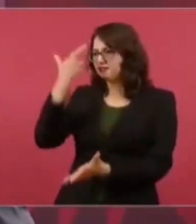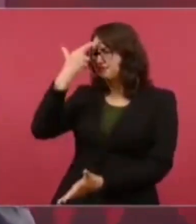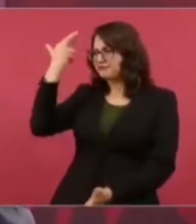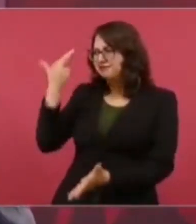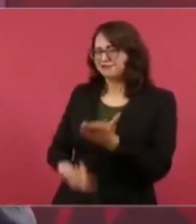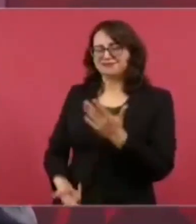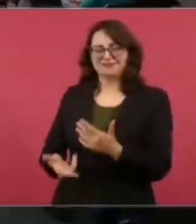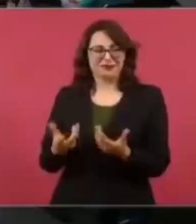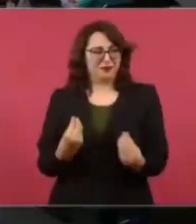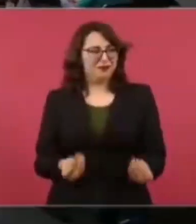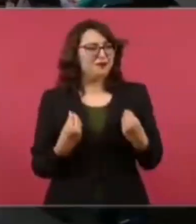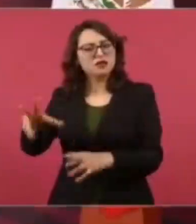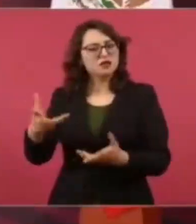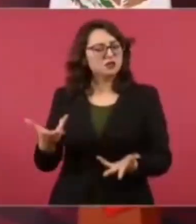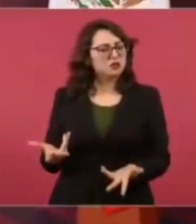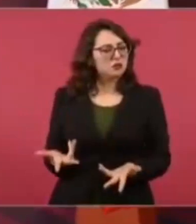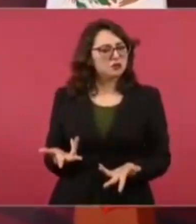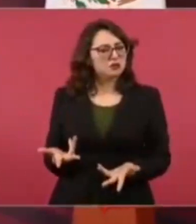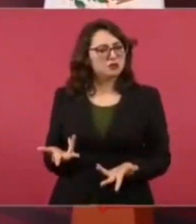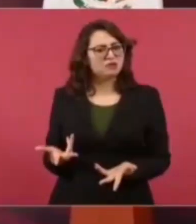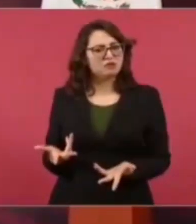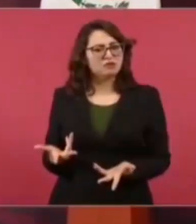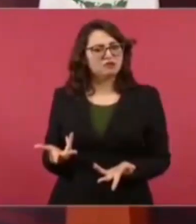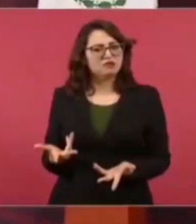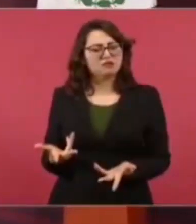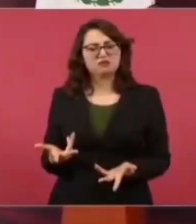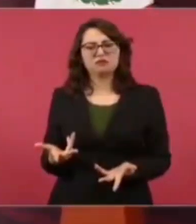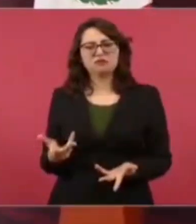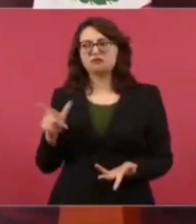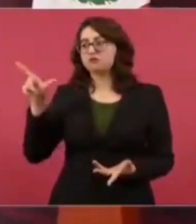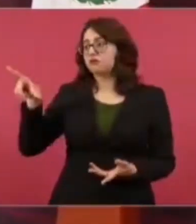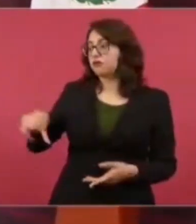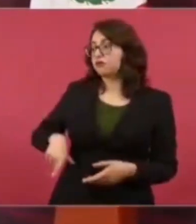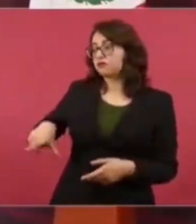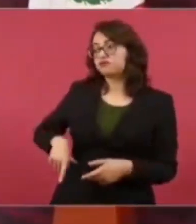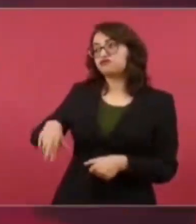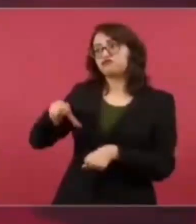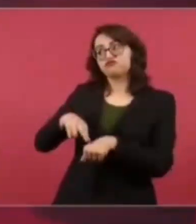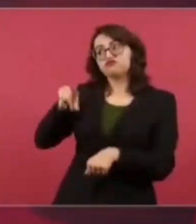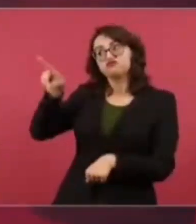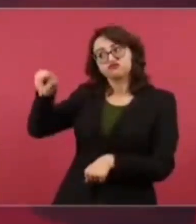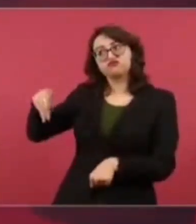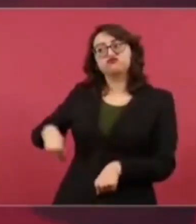y decirle tú tienes la culpa de que perdimos